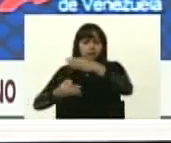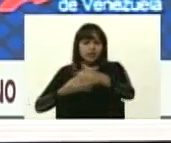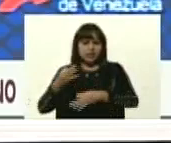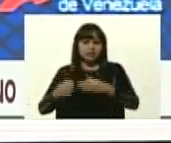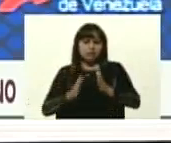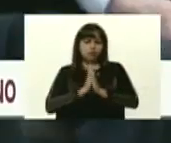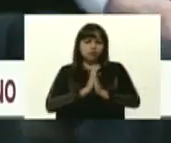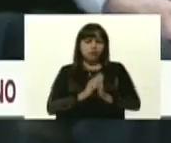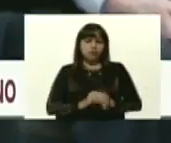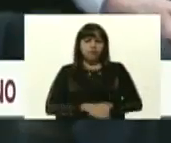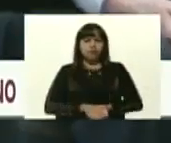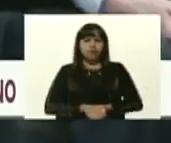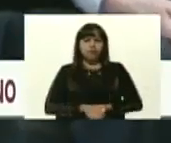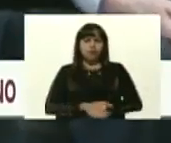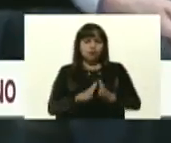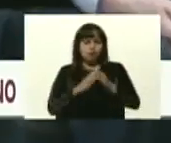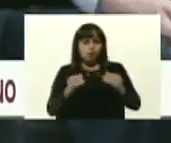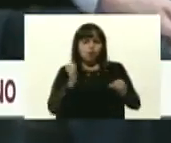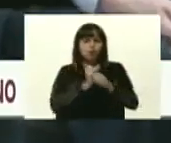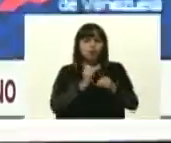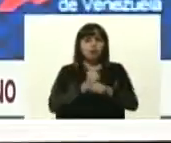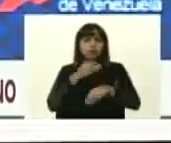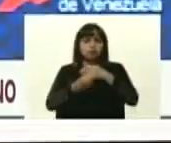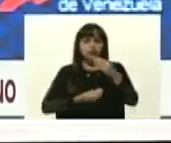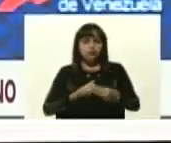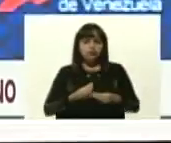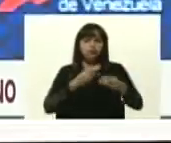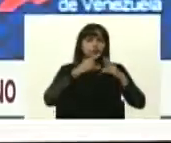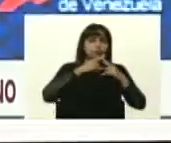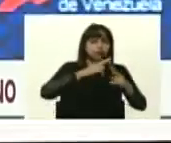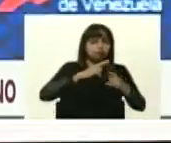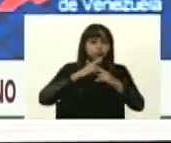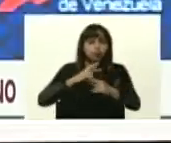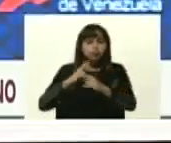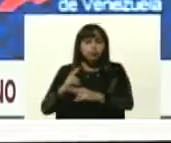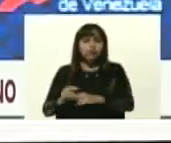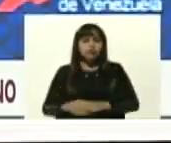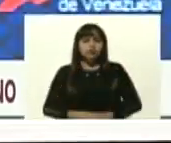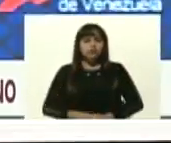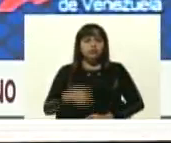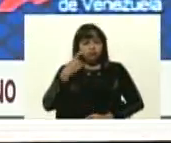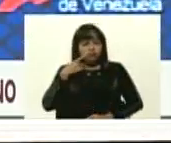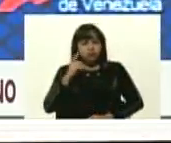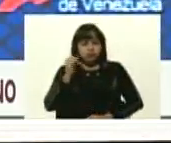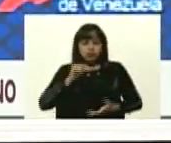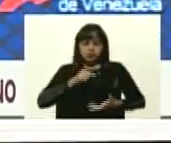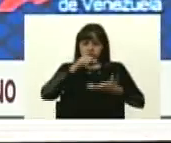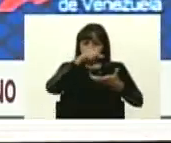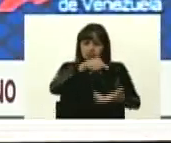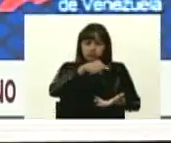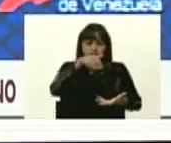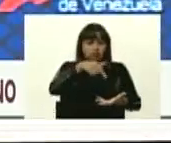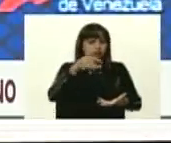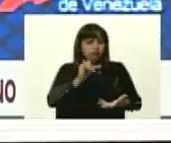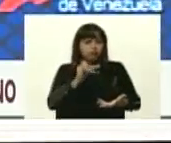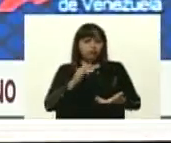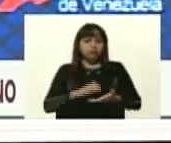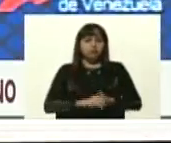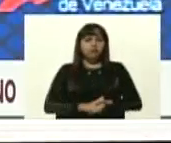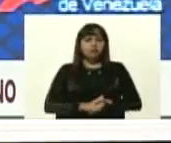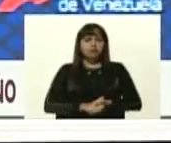Anita, todo el trabajo que hicieron, sus resultados. Creo que tenemos el kit aquí. Si me ayudas.